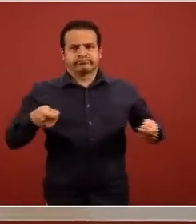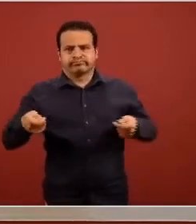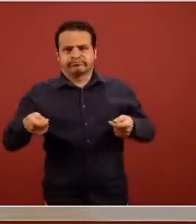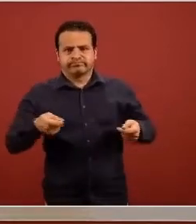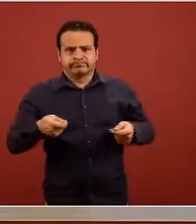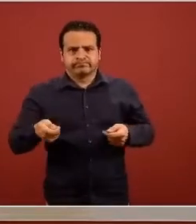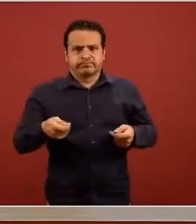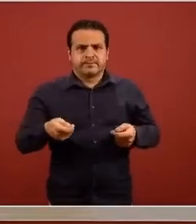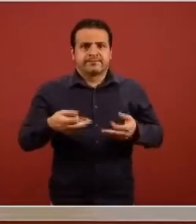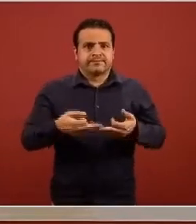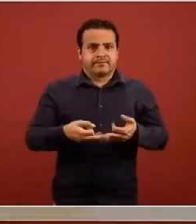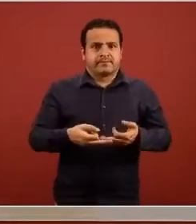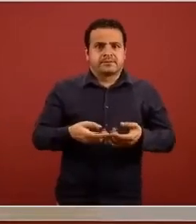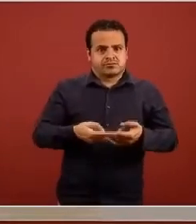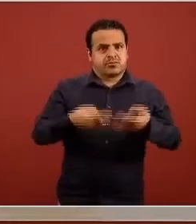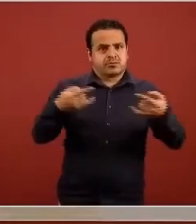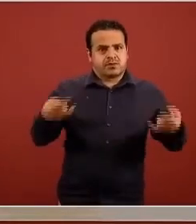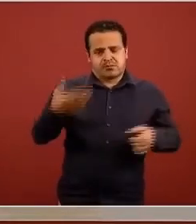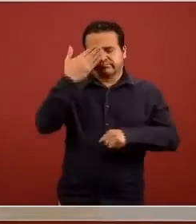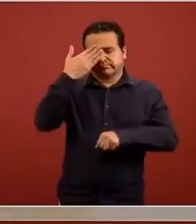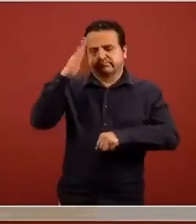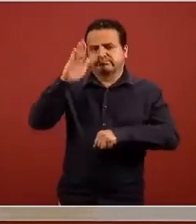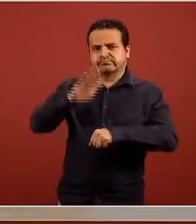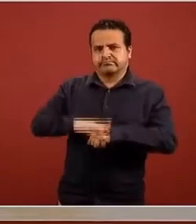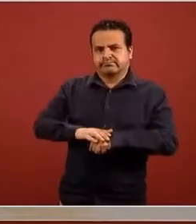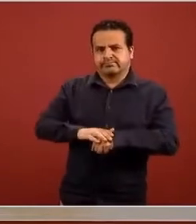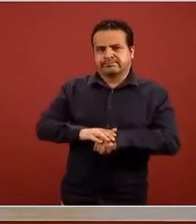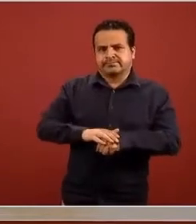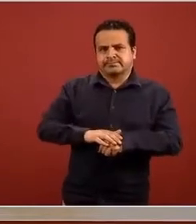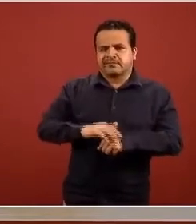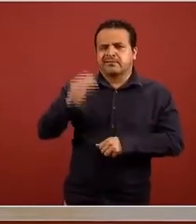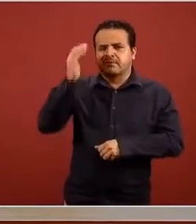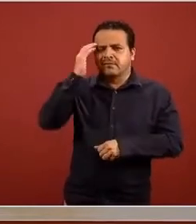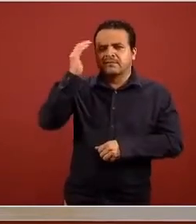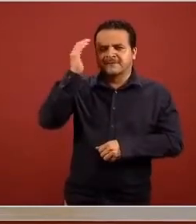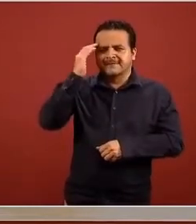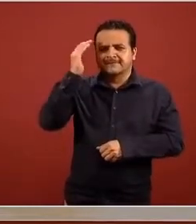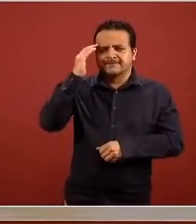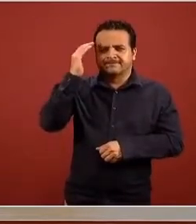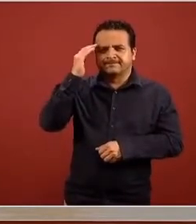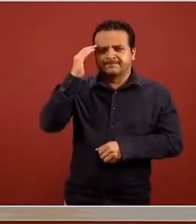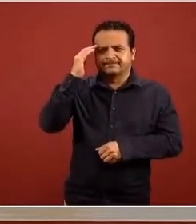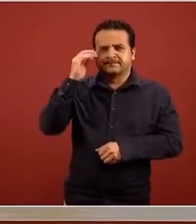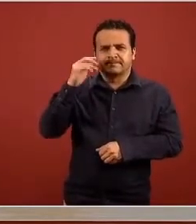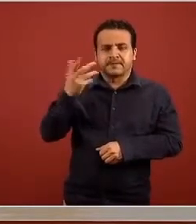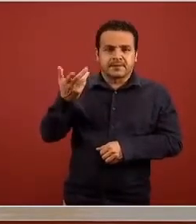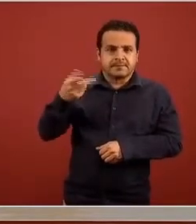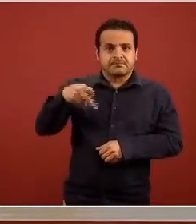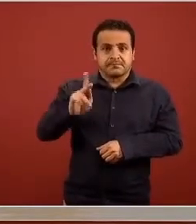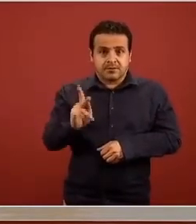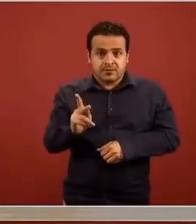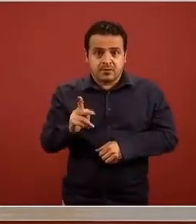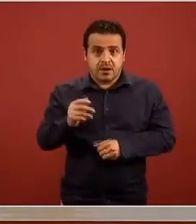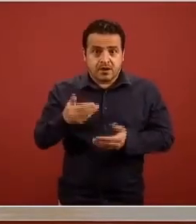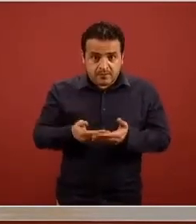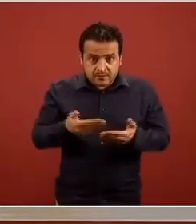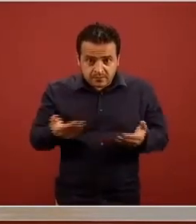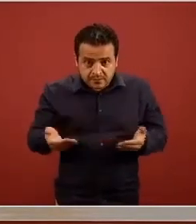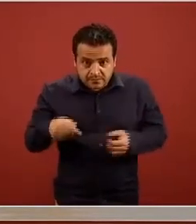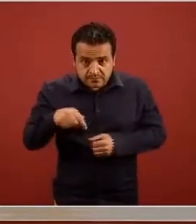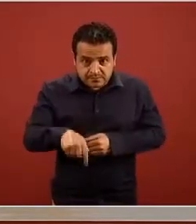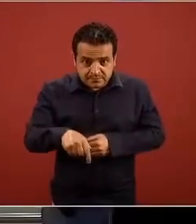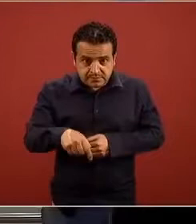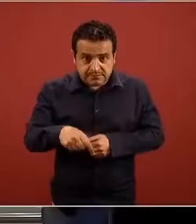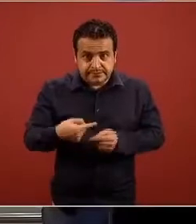la historia es por todas y todos conocidos pero nos dio un punto de referencia muy importante para la historia de la epidemiología en México